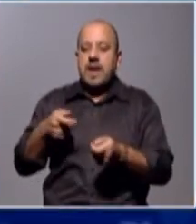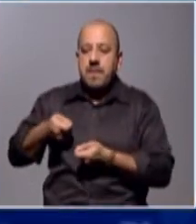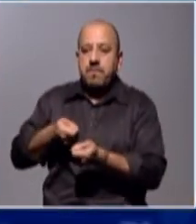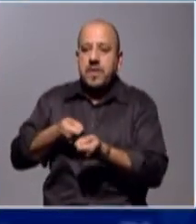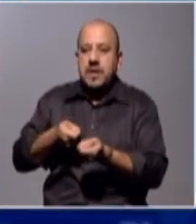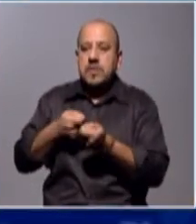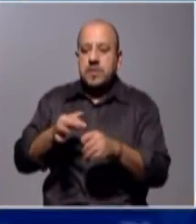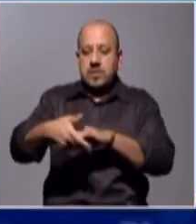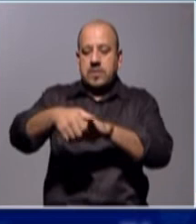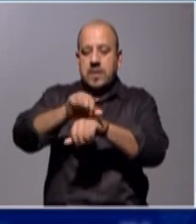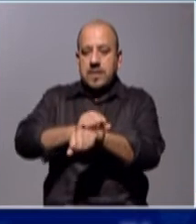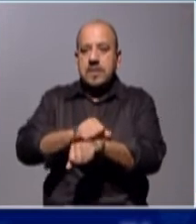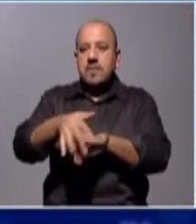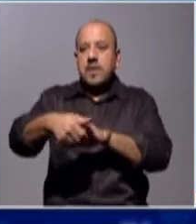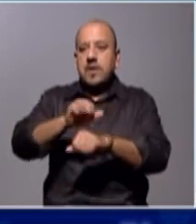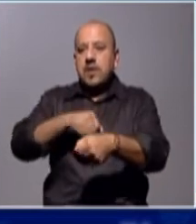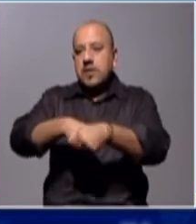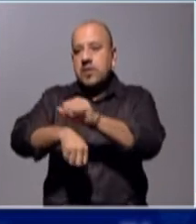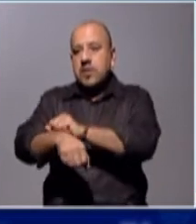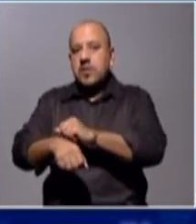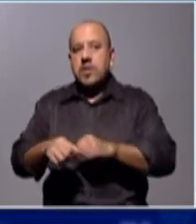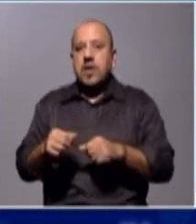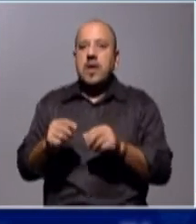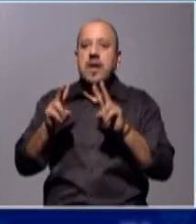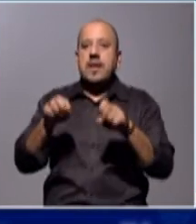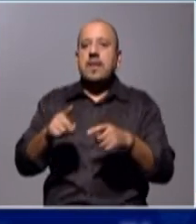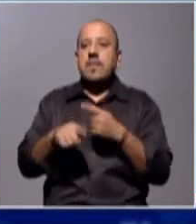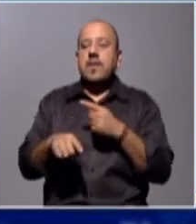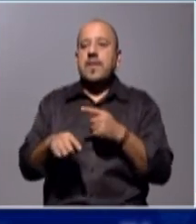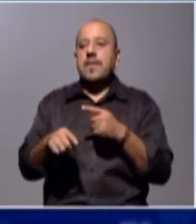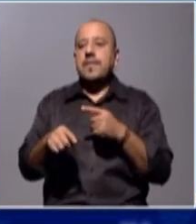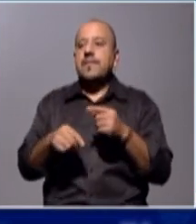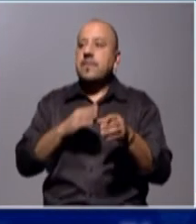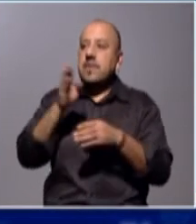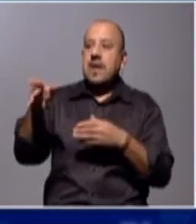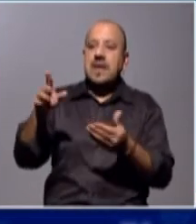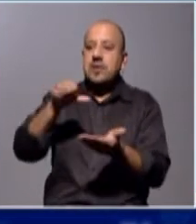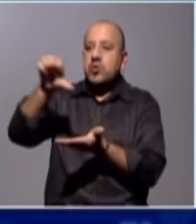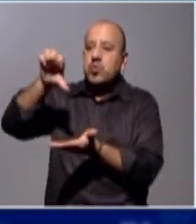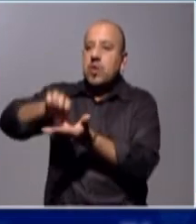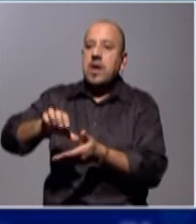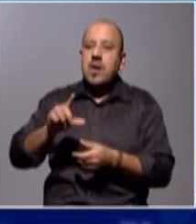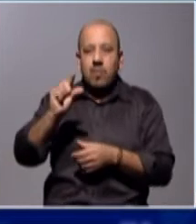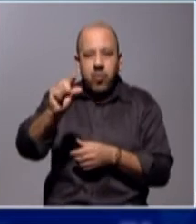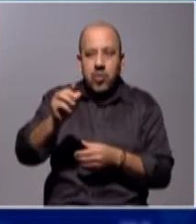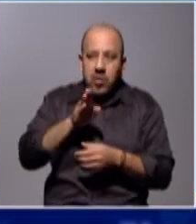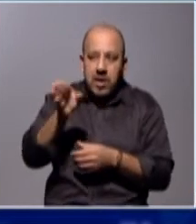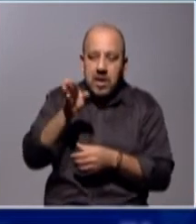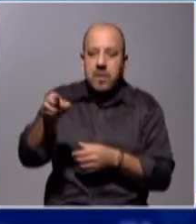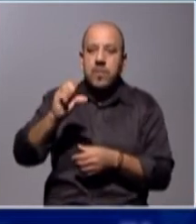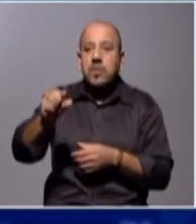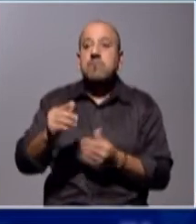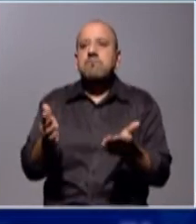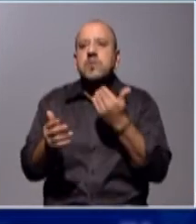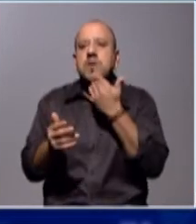el calzado al llegar a la casa a quien está, disminuir la movilidad hacia la ciudad, y eso no sabemos hasta cuándo vamos a